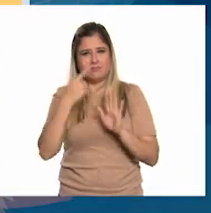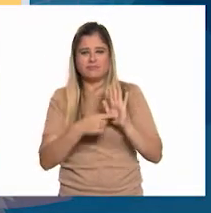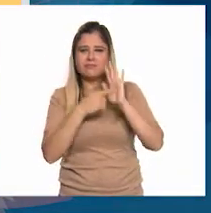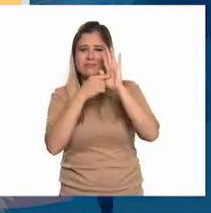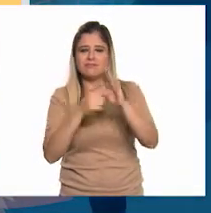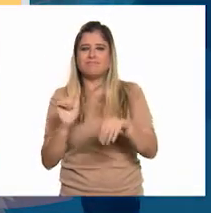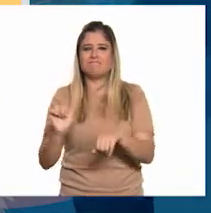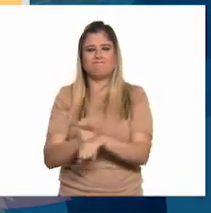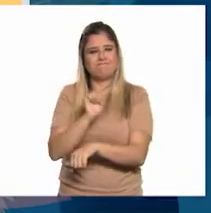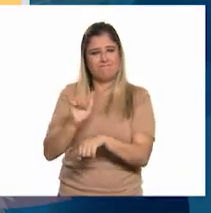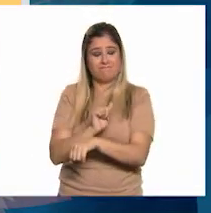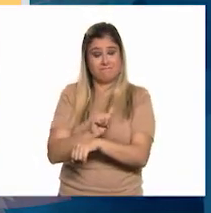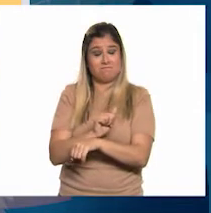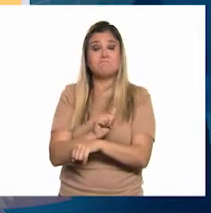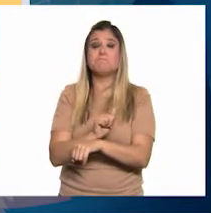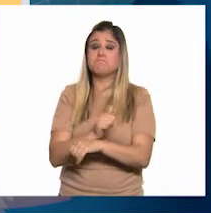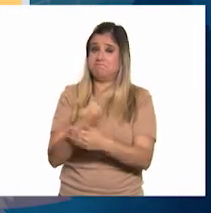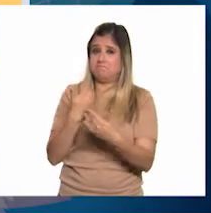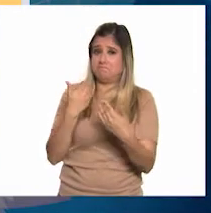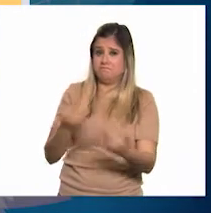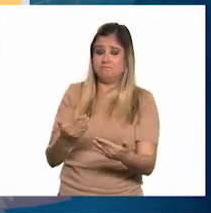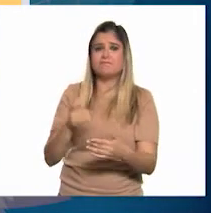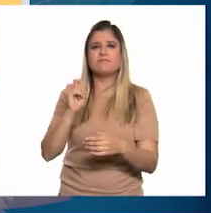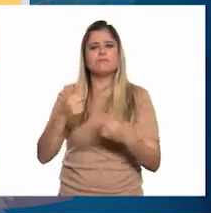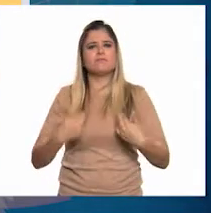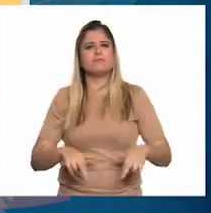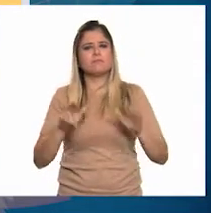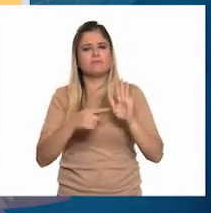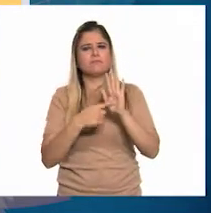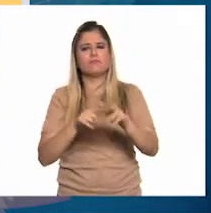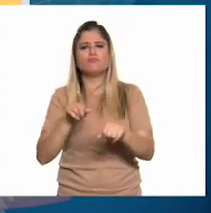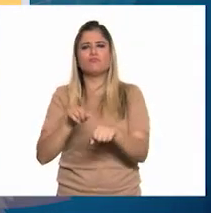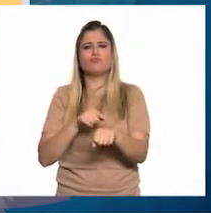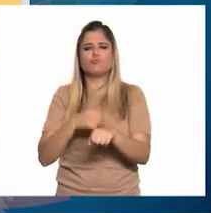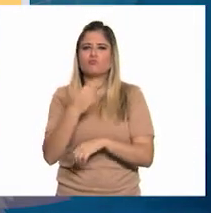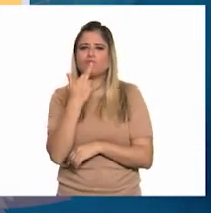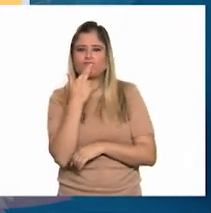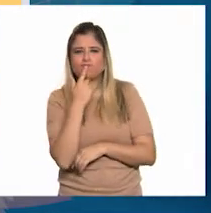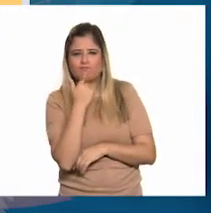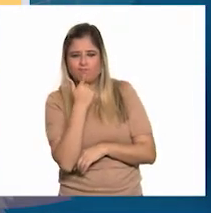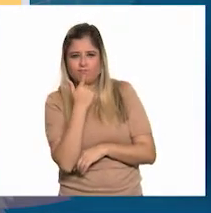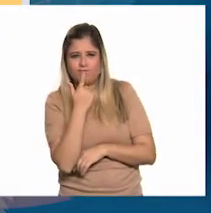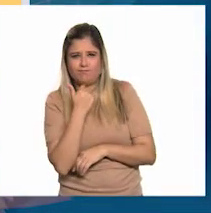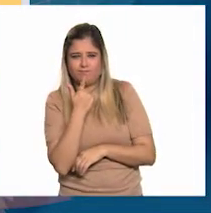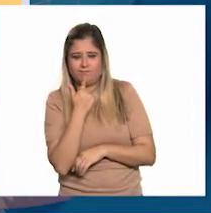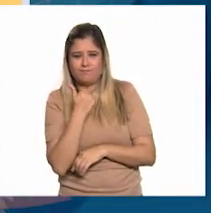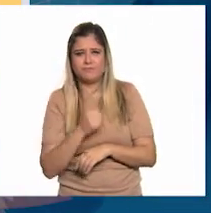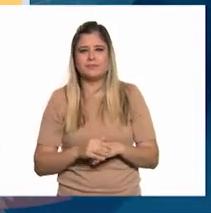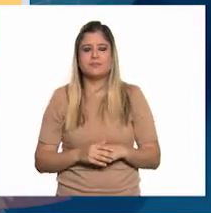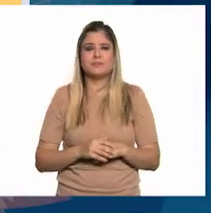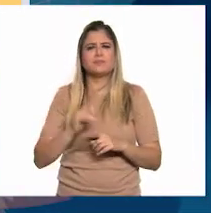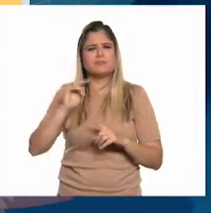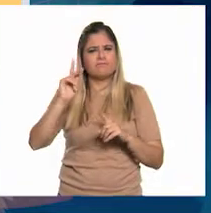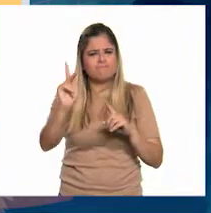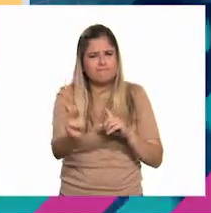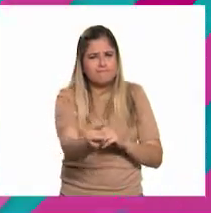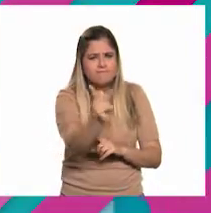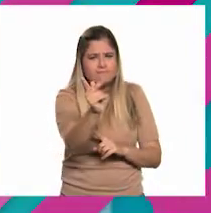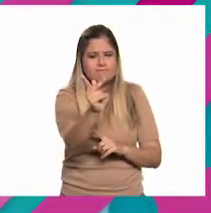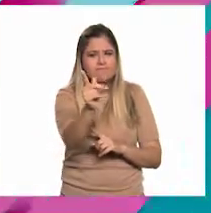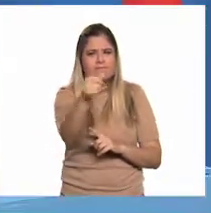automotriz. Muy bien. Representada en color rojo. Les pregunto,